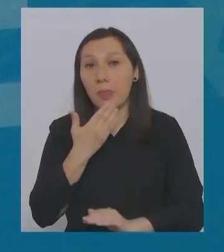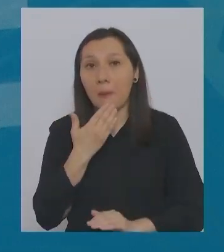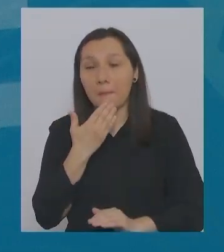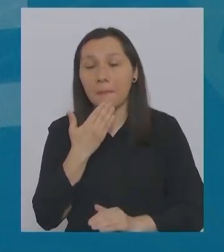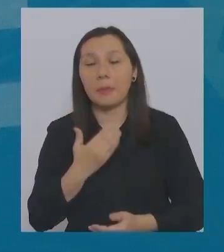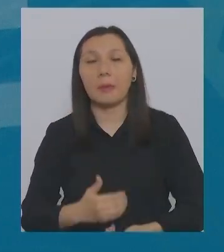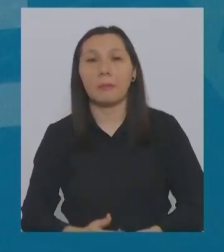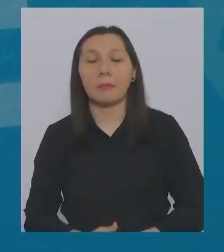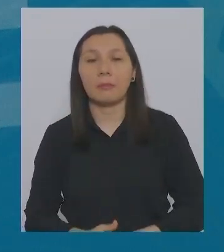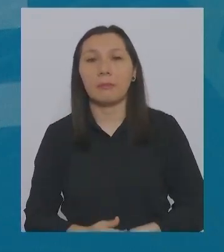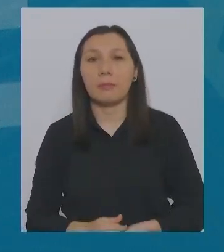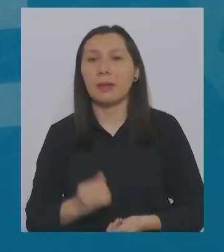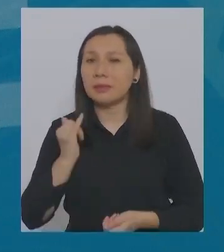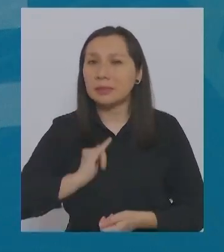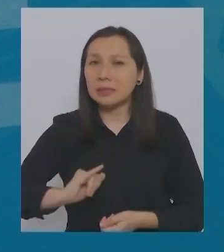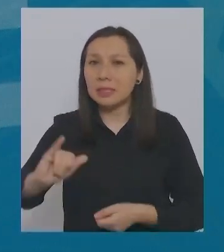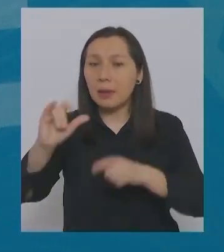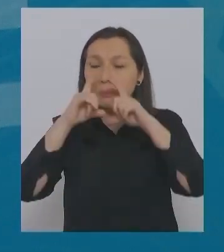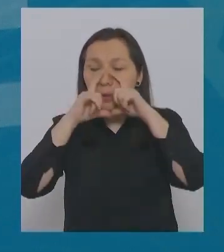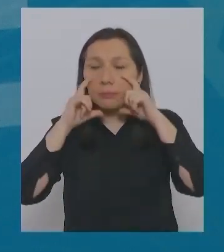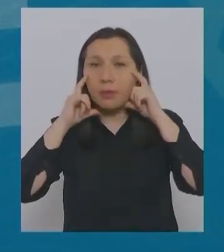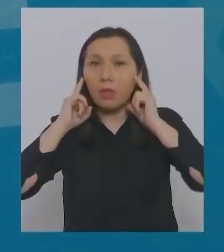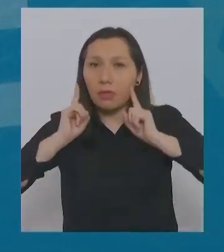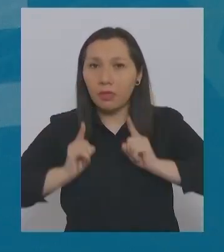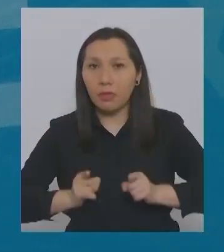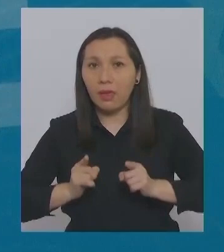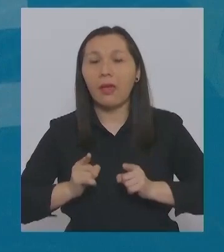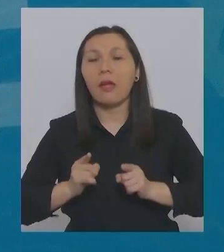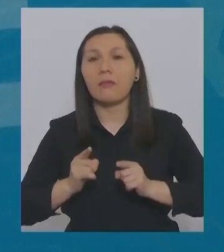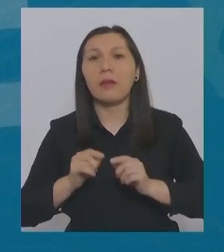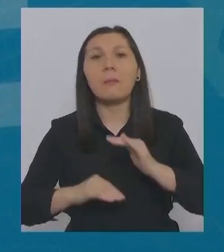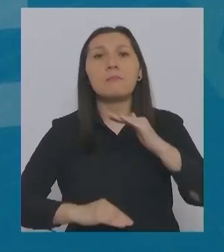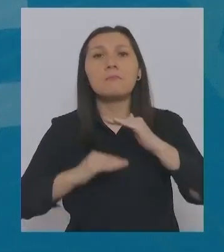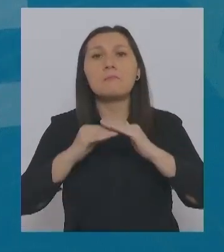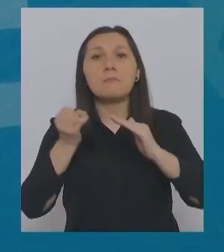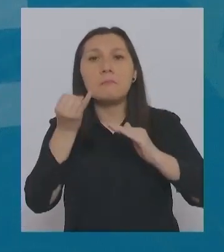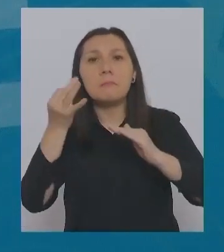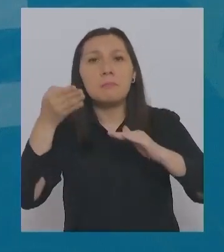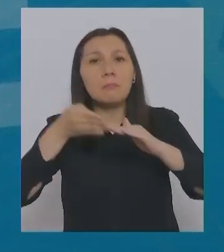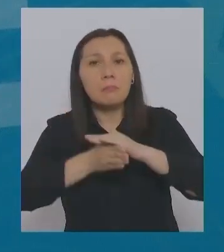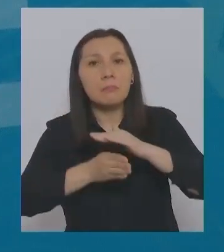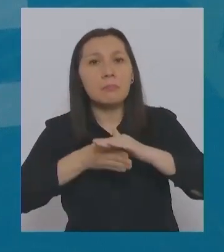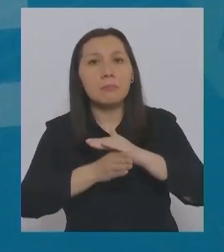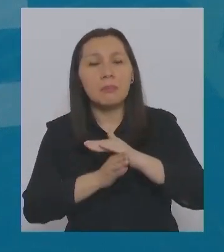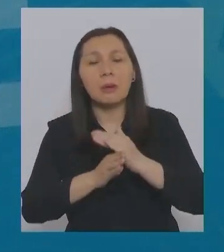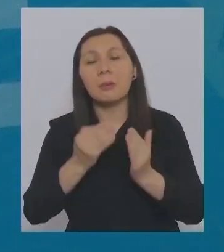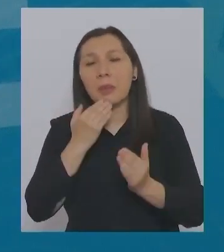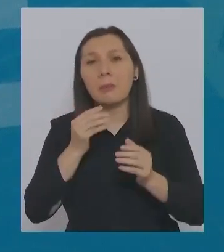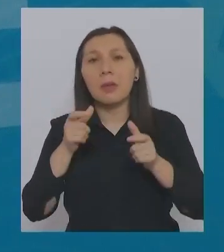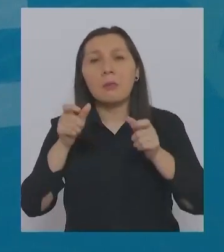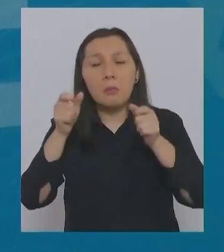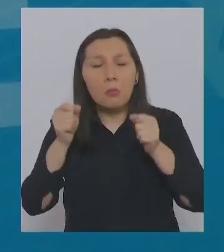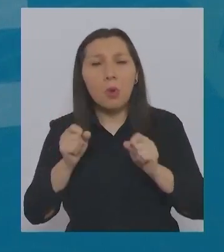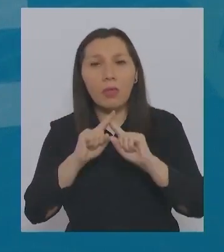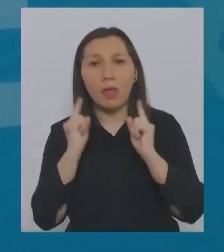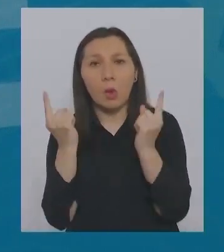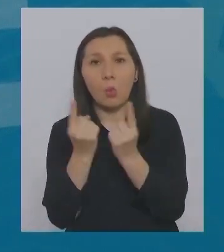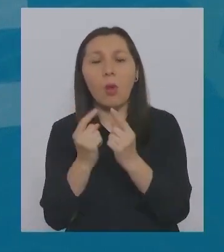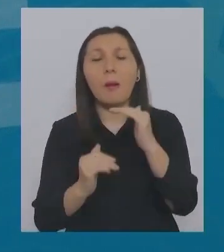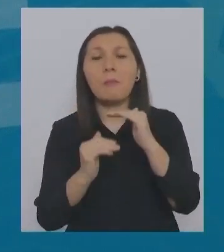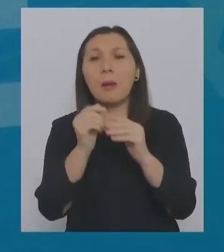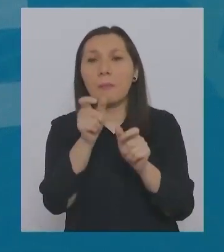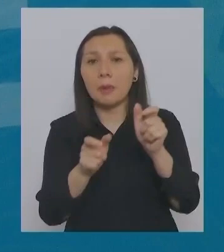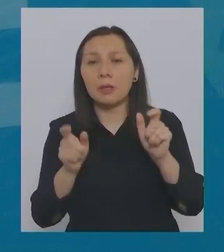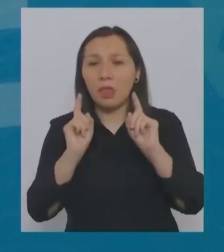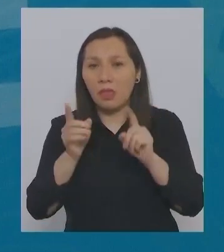También, uso permanente de mascarilla, determinación de aforo y capacidad máxima del recinto, todos temas que